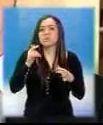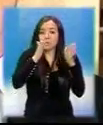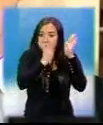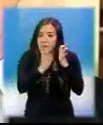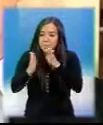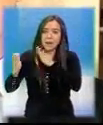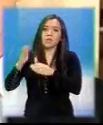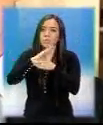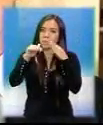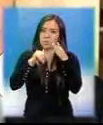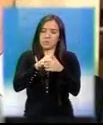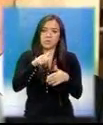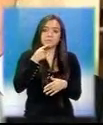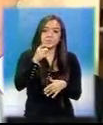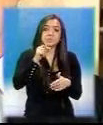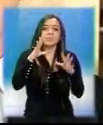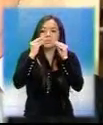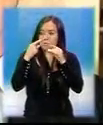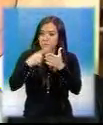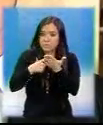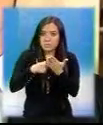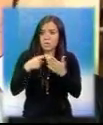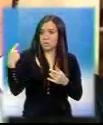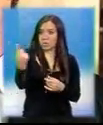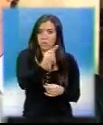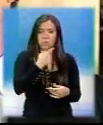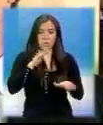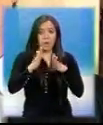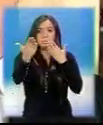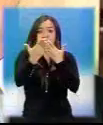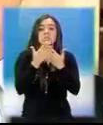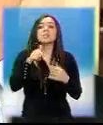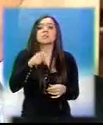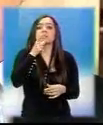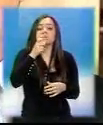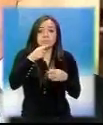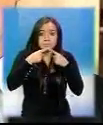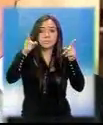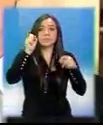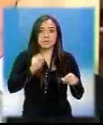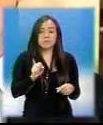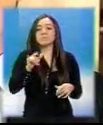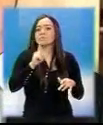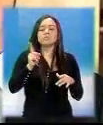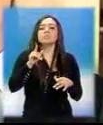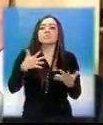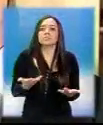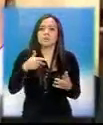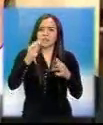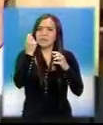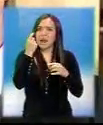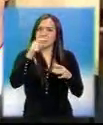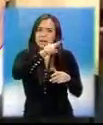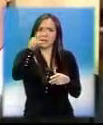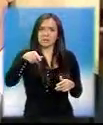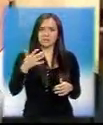seguir. Lo que hemos estado platicando es que estaremos acercándonos a los jefes de bloque o a las diferentes bancadas, para hacerles ver